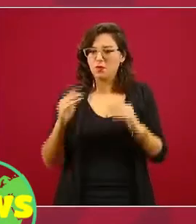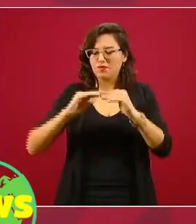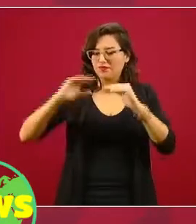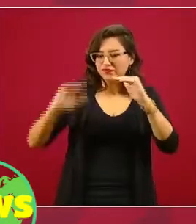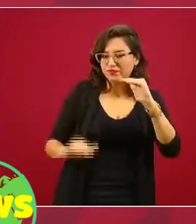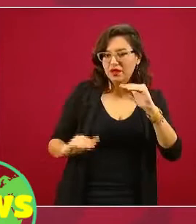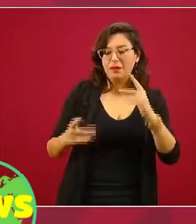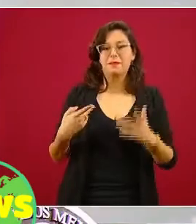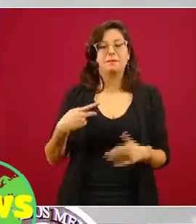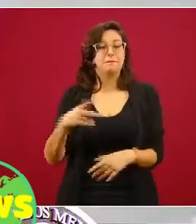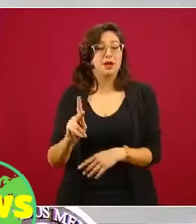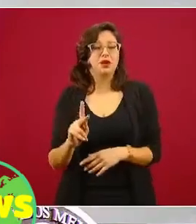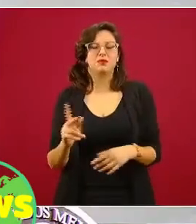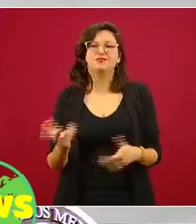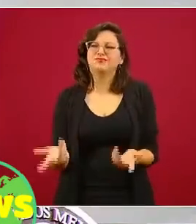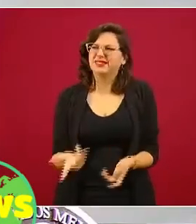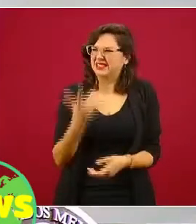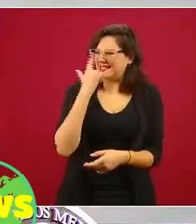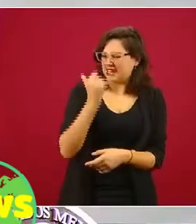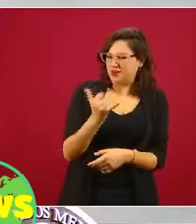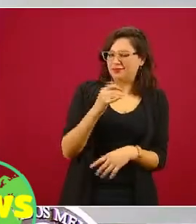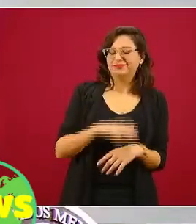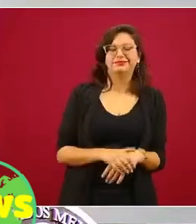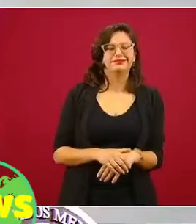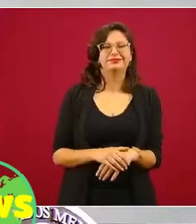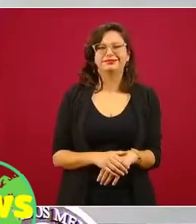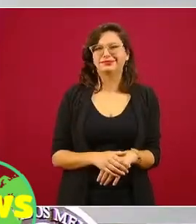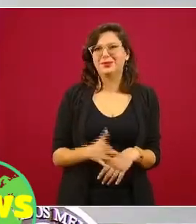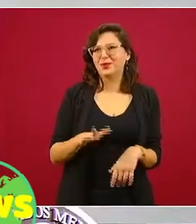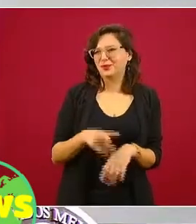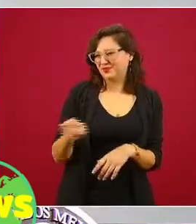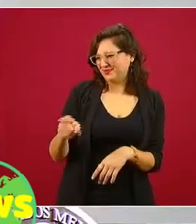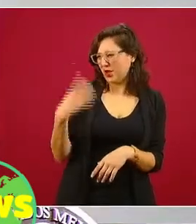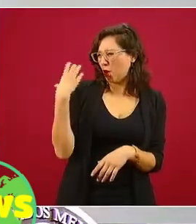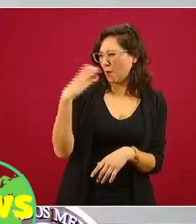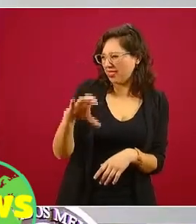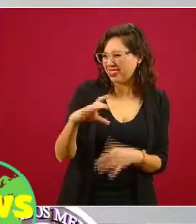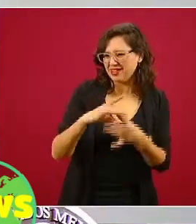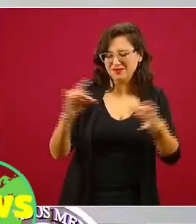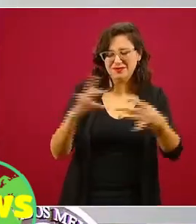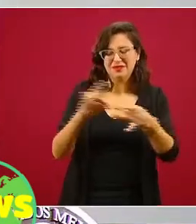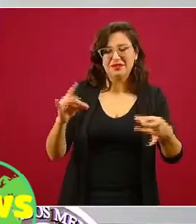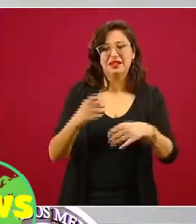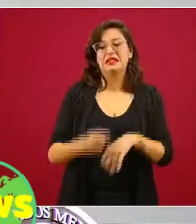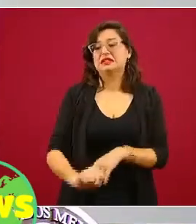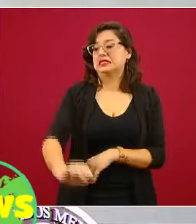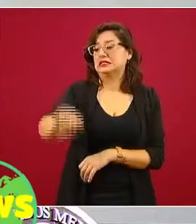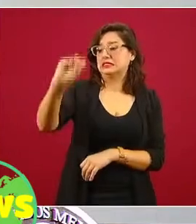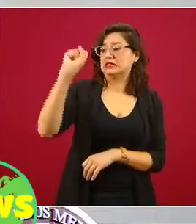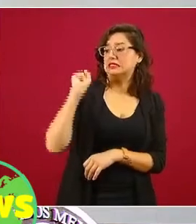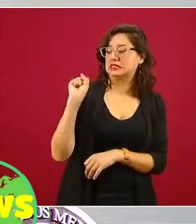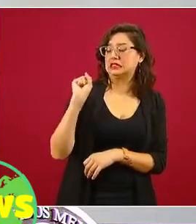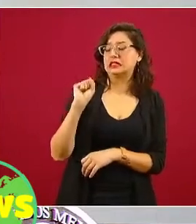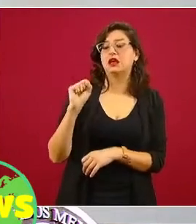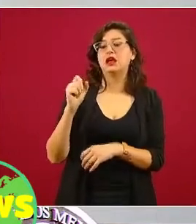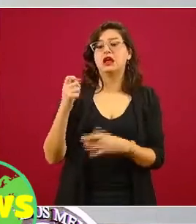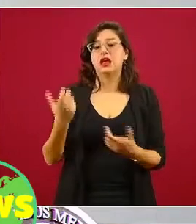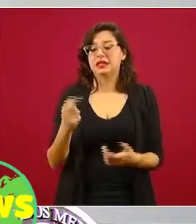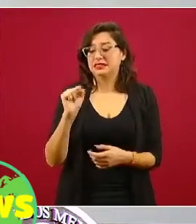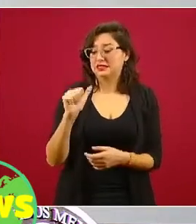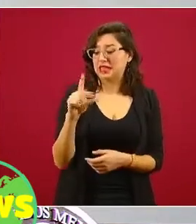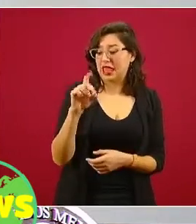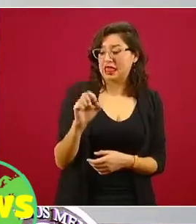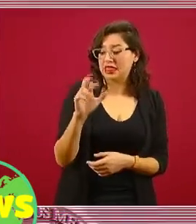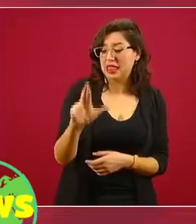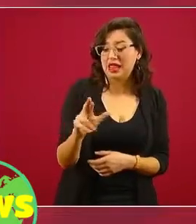este comentario, el jueves pasado tuvimos un foro que organizó la Secretaría de Agricultura y Desarrollo Rural, SADER,